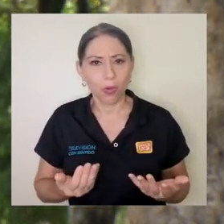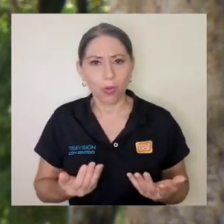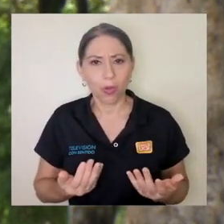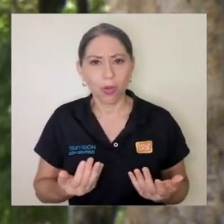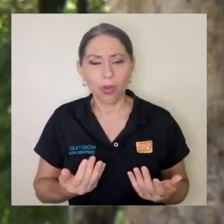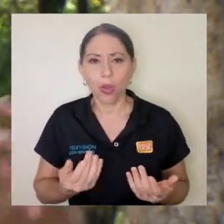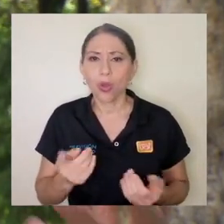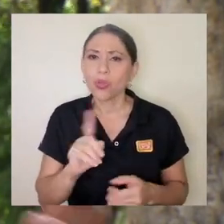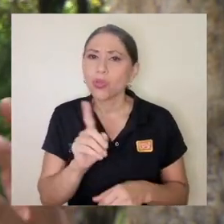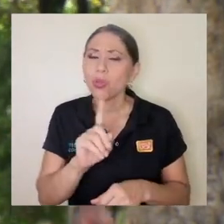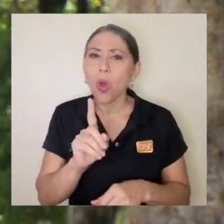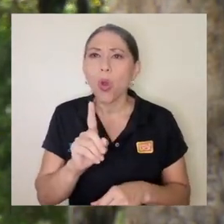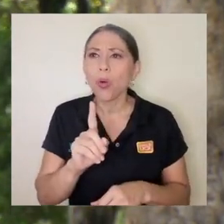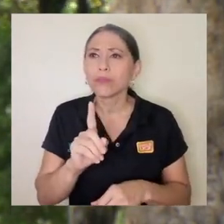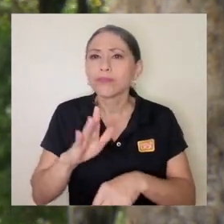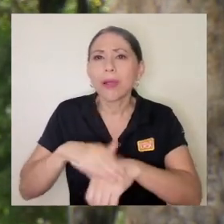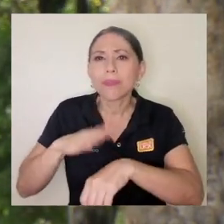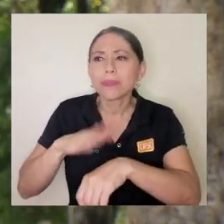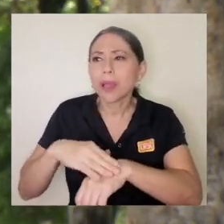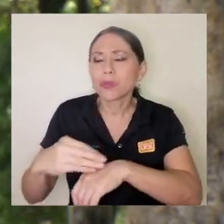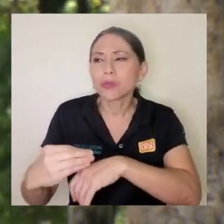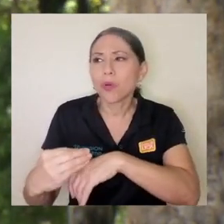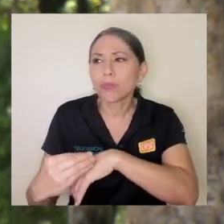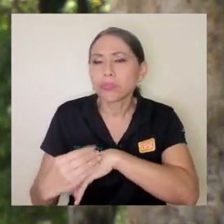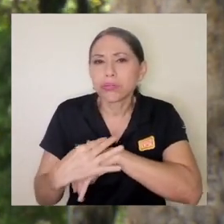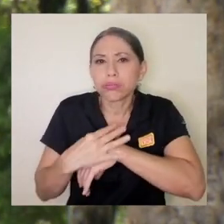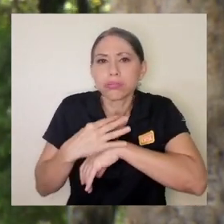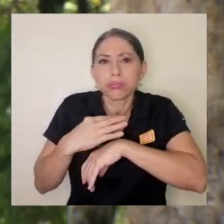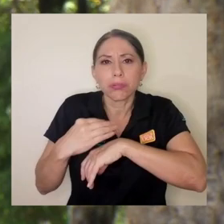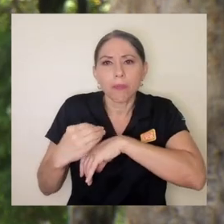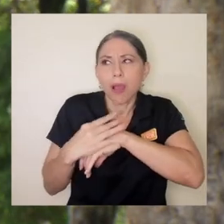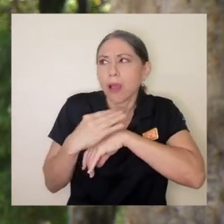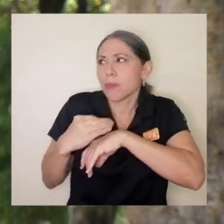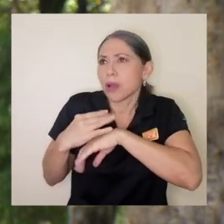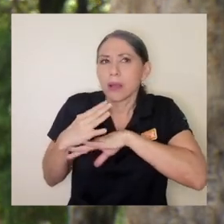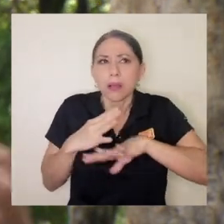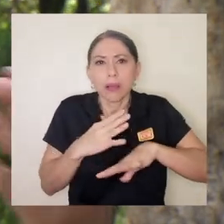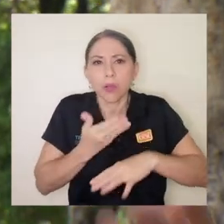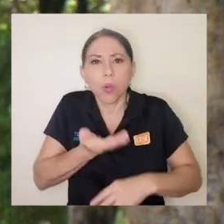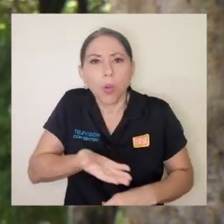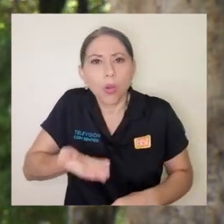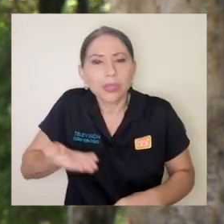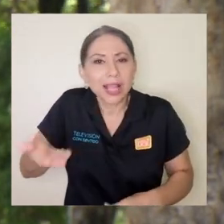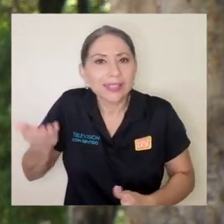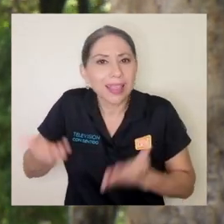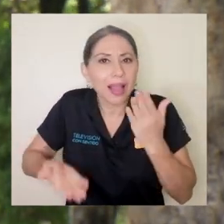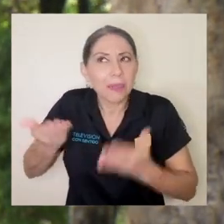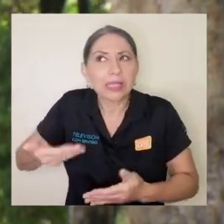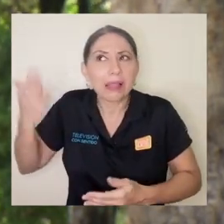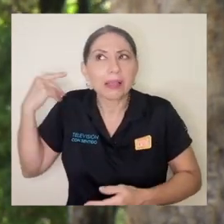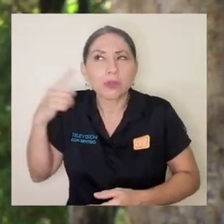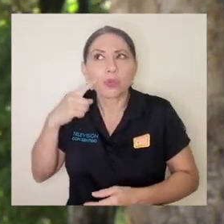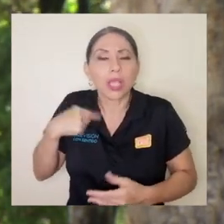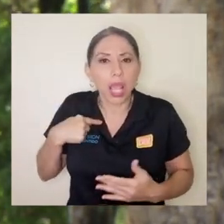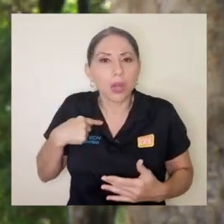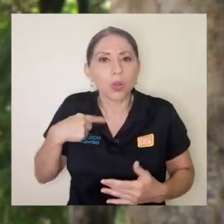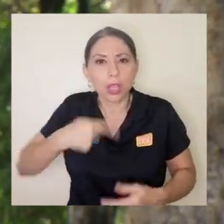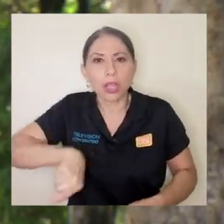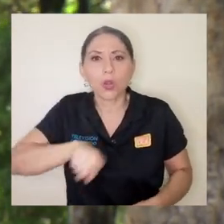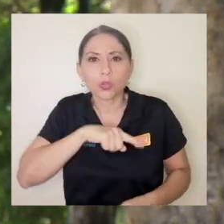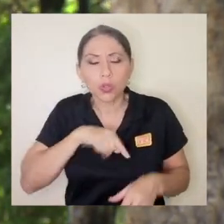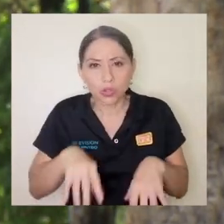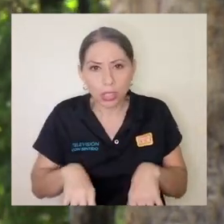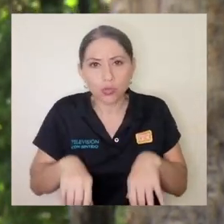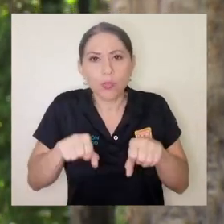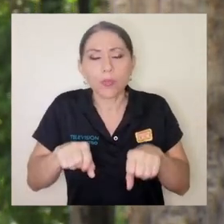no nos dejemos como influenciar verdad por cosas que de pronto en algún momento nos dijeron y asumimos